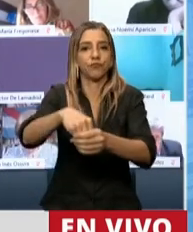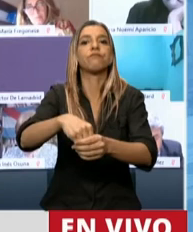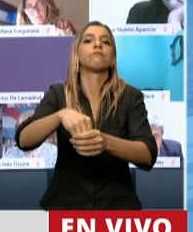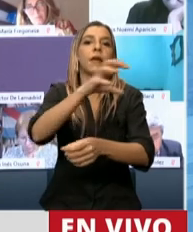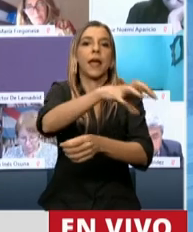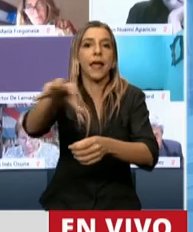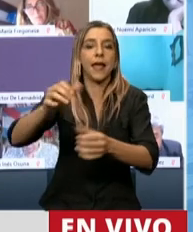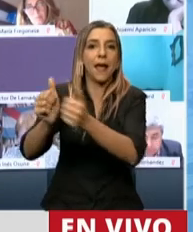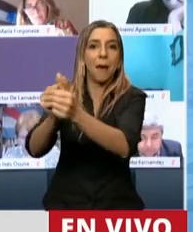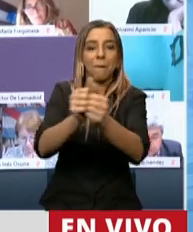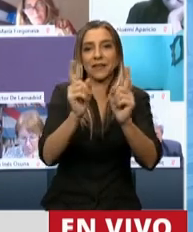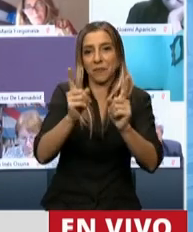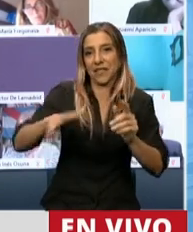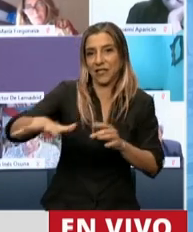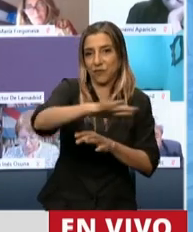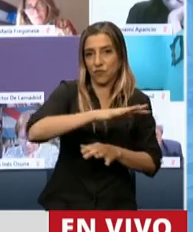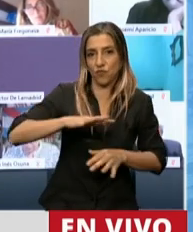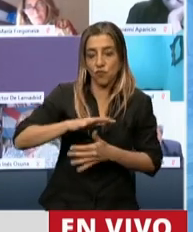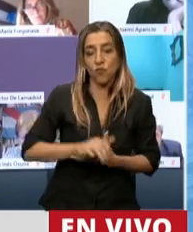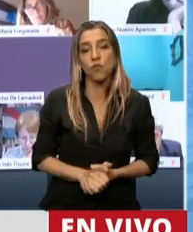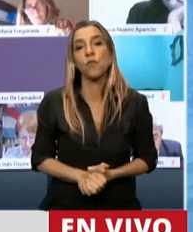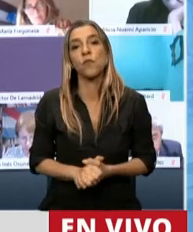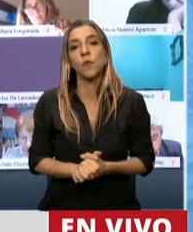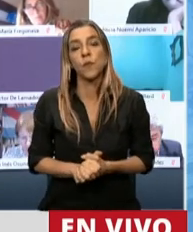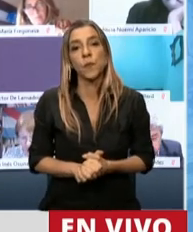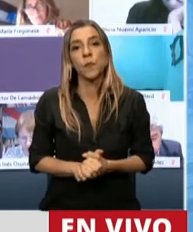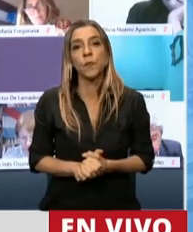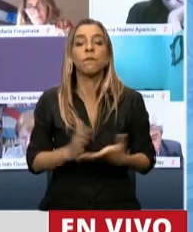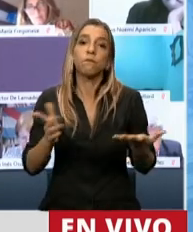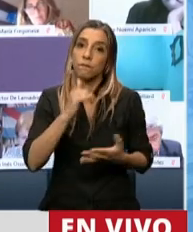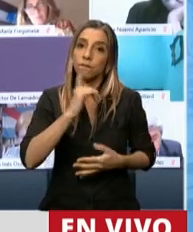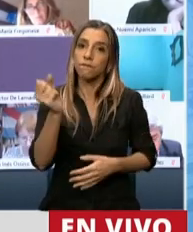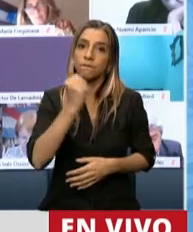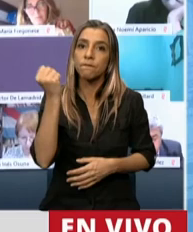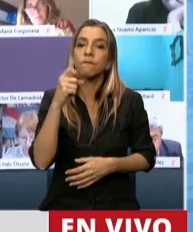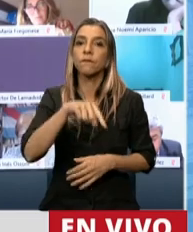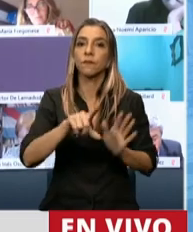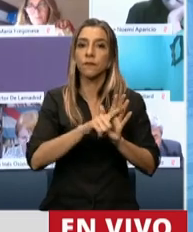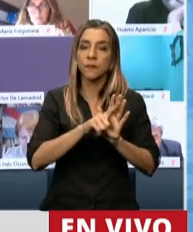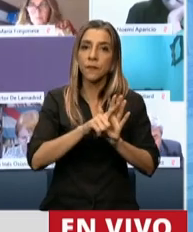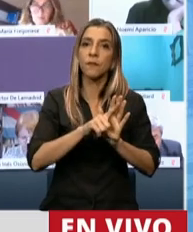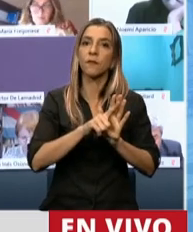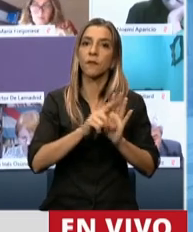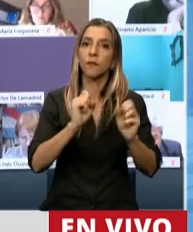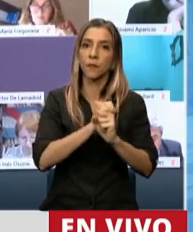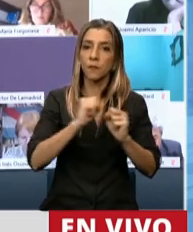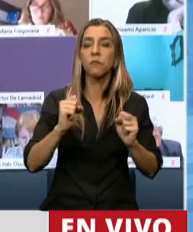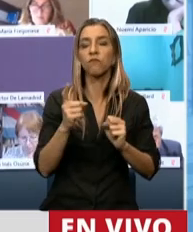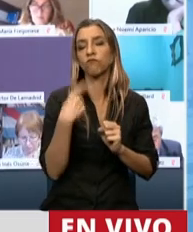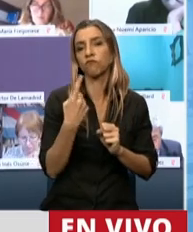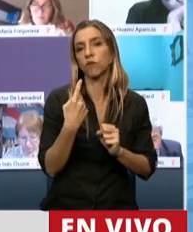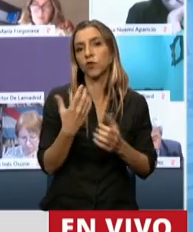cual estamos haciendo mención. Creo muy importante en la sanción de esta ley, por eso voy a adelantar el